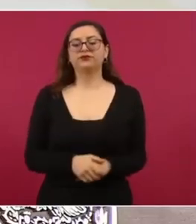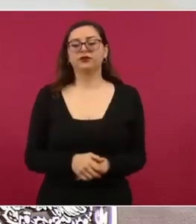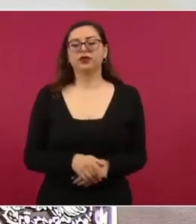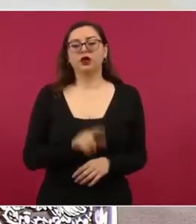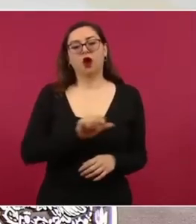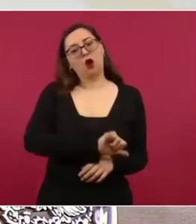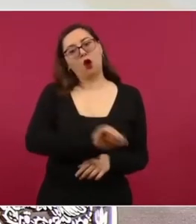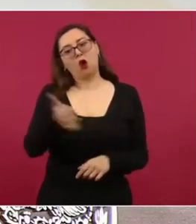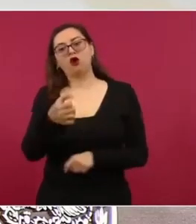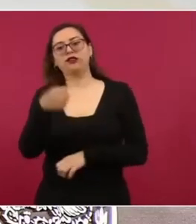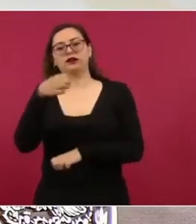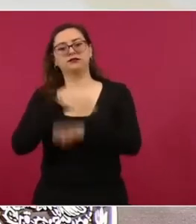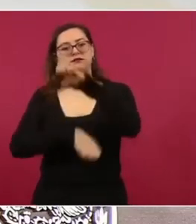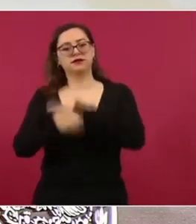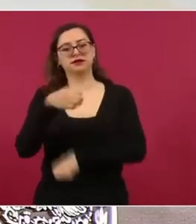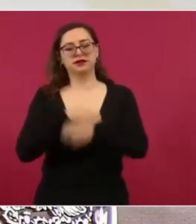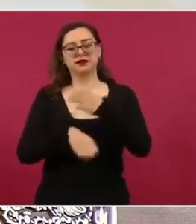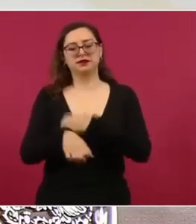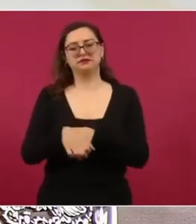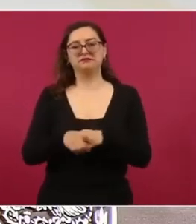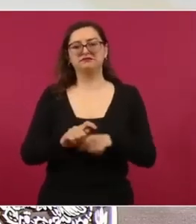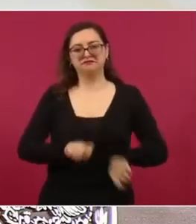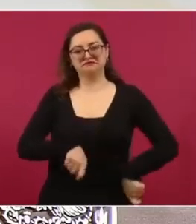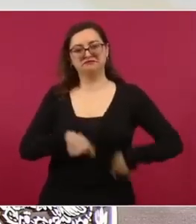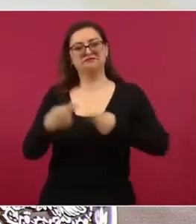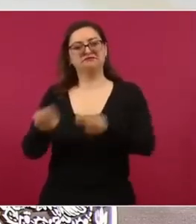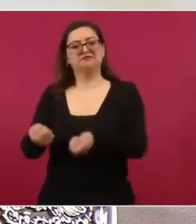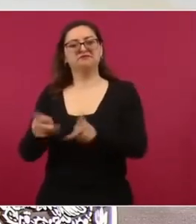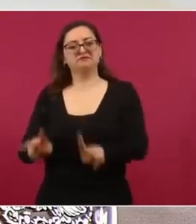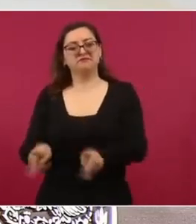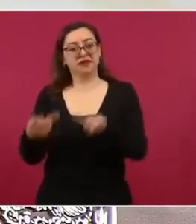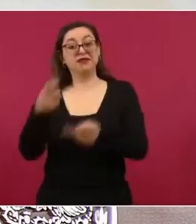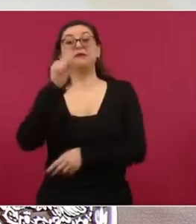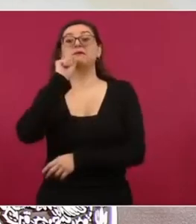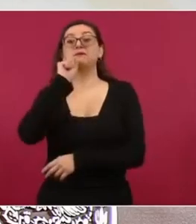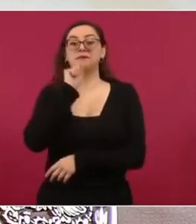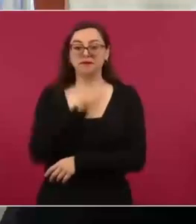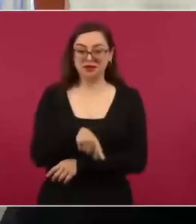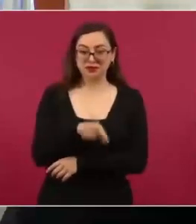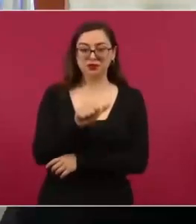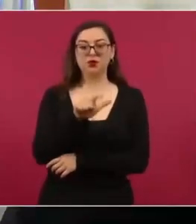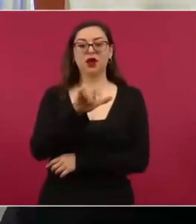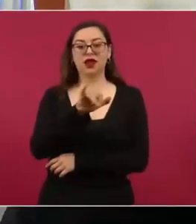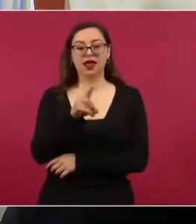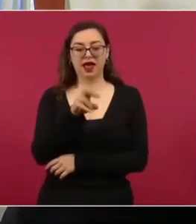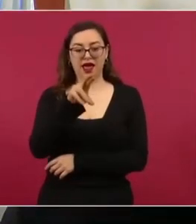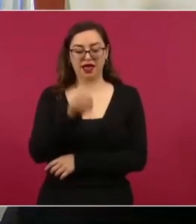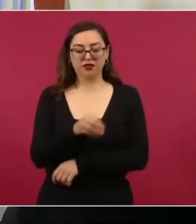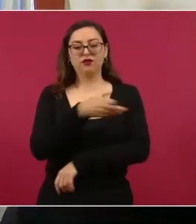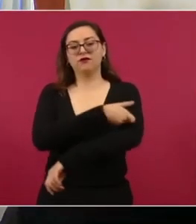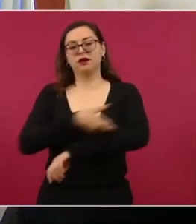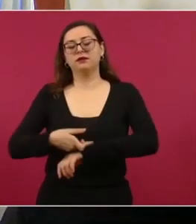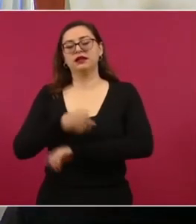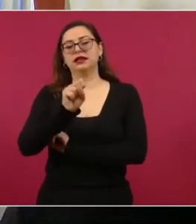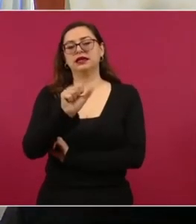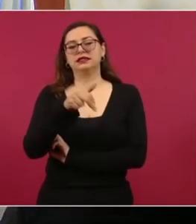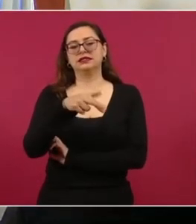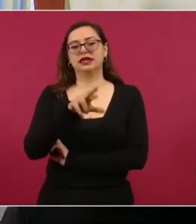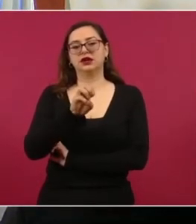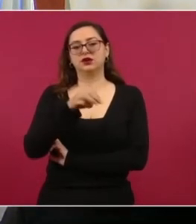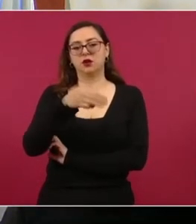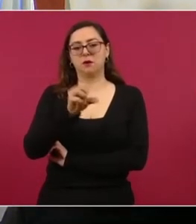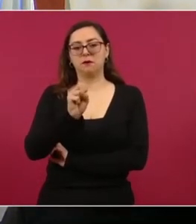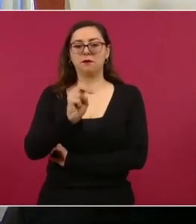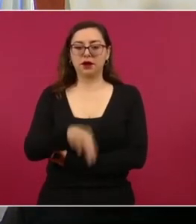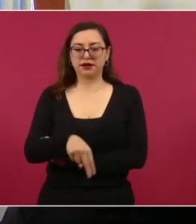Sports Club, SAPI, de CB, propiedad de Alejandro y de la familia San Román. Luego